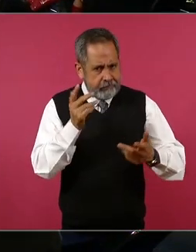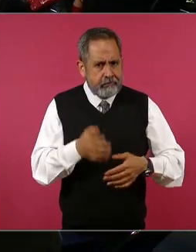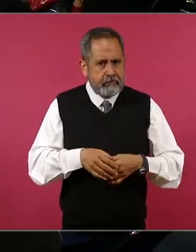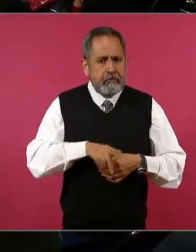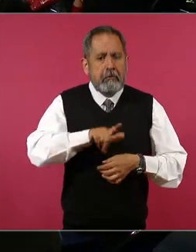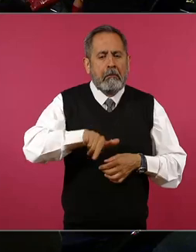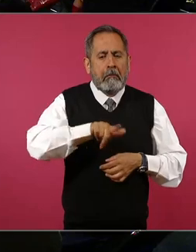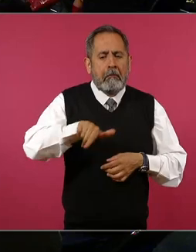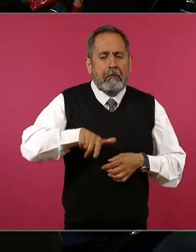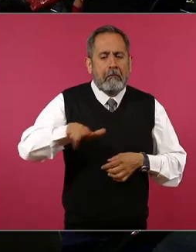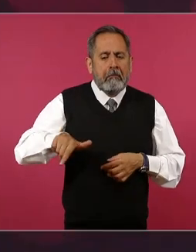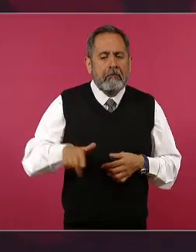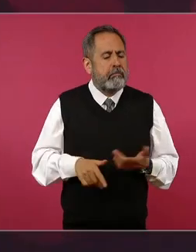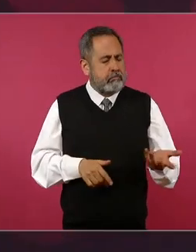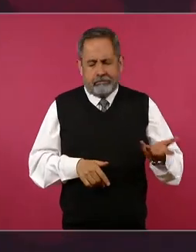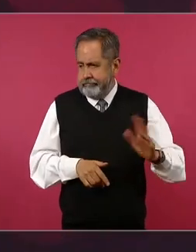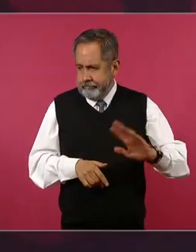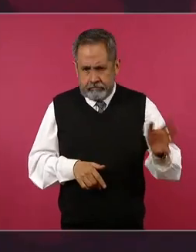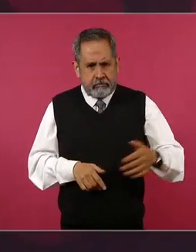lo que debe ser